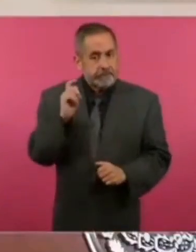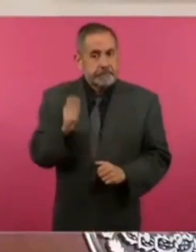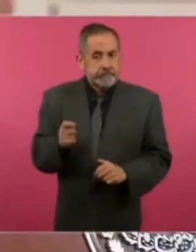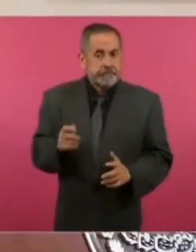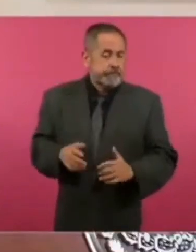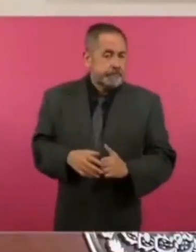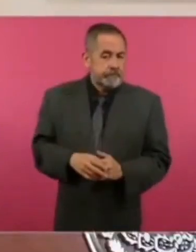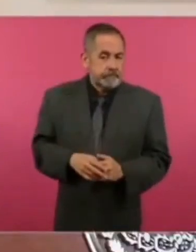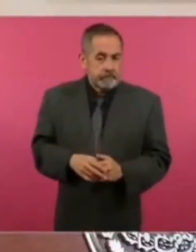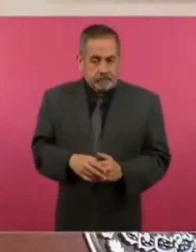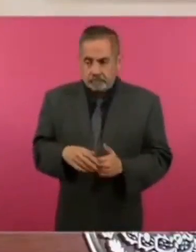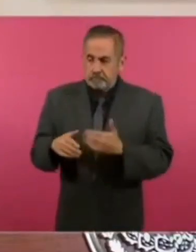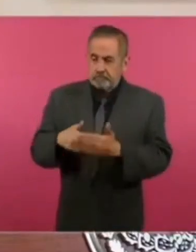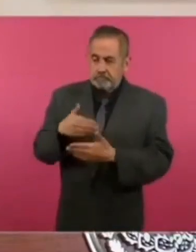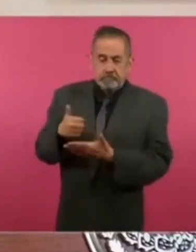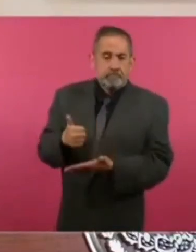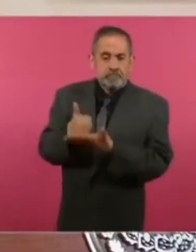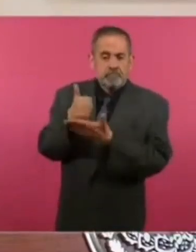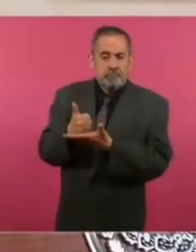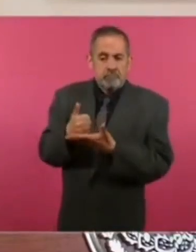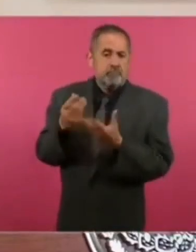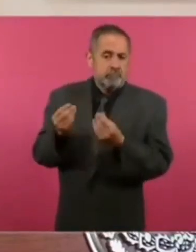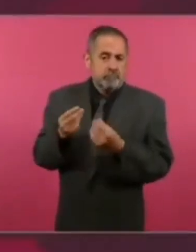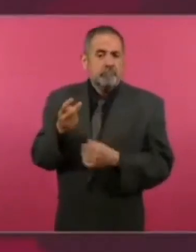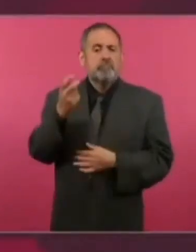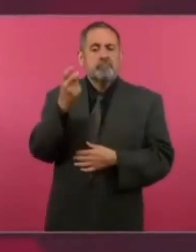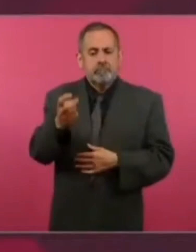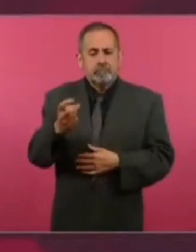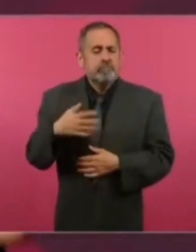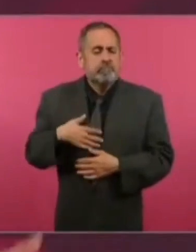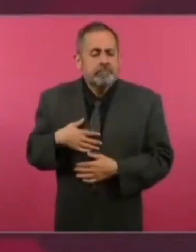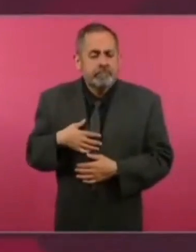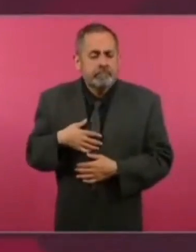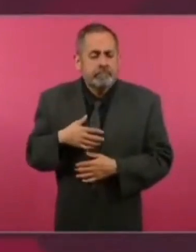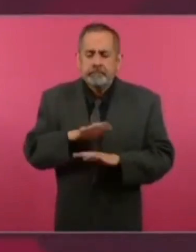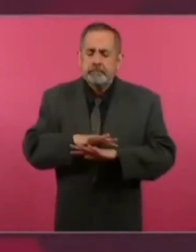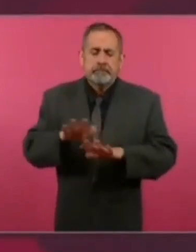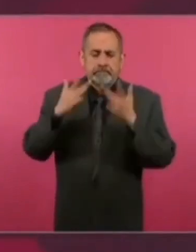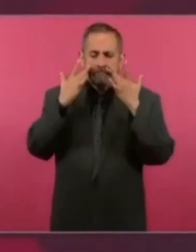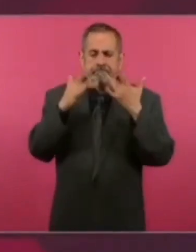esto ayuda, por eso yo puedo decir, ya me retiro. Además,